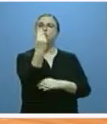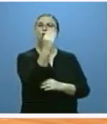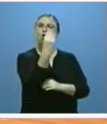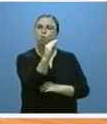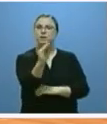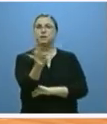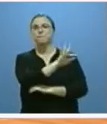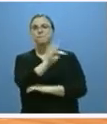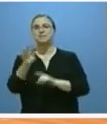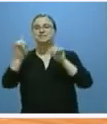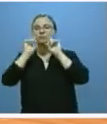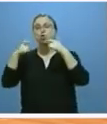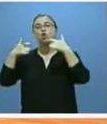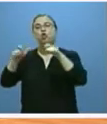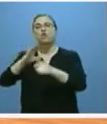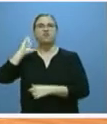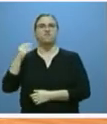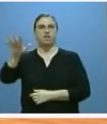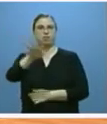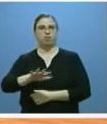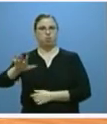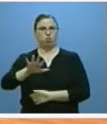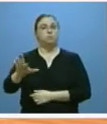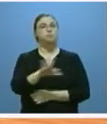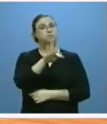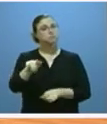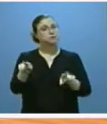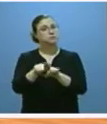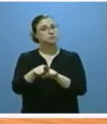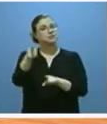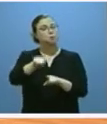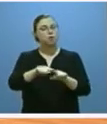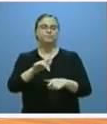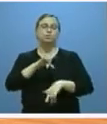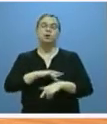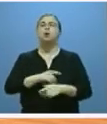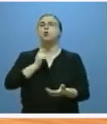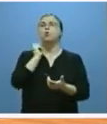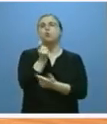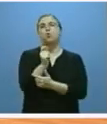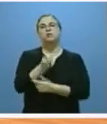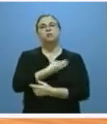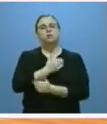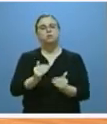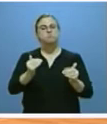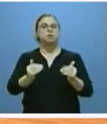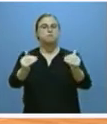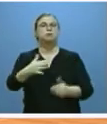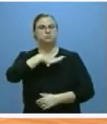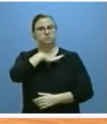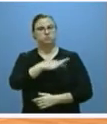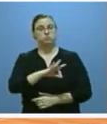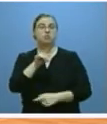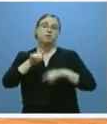ganaderos y también para la comarca del Bierzo y finalmente el aplazamiento de cuotas de la seguridad social que pueda